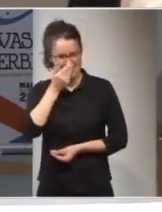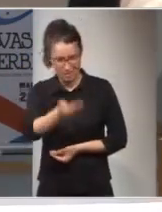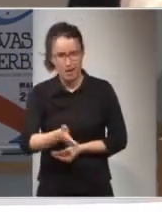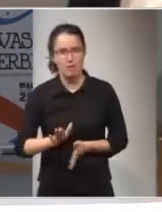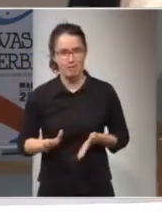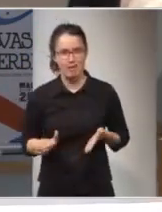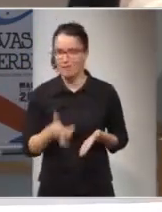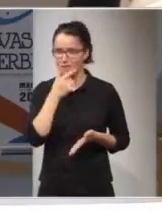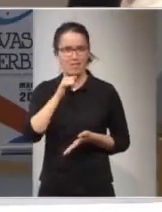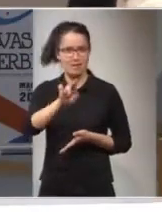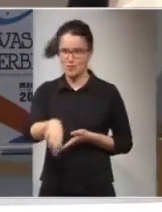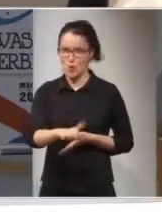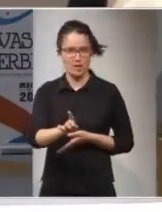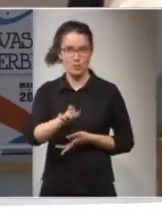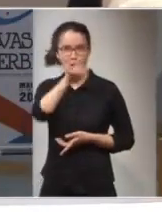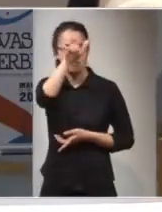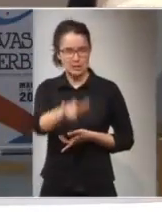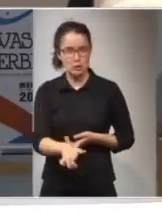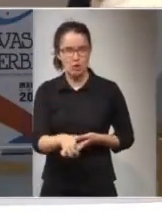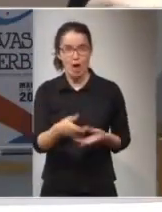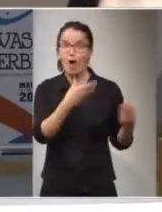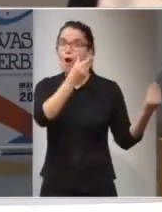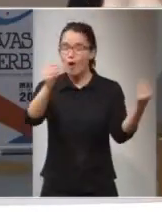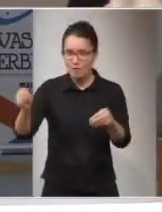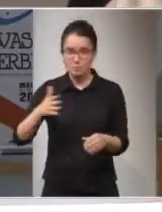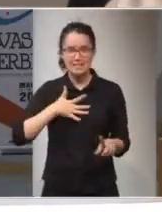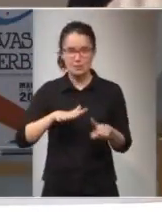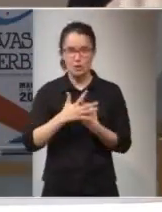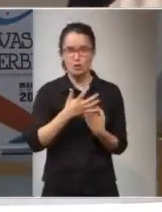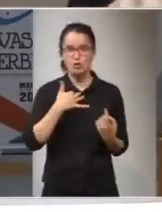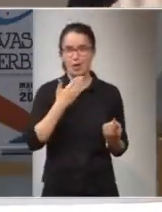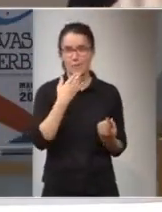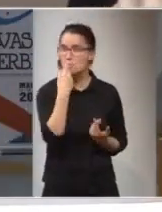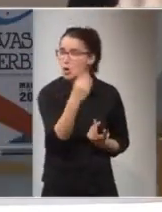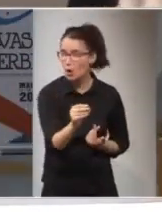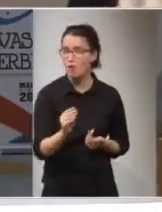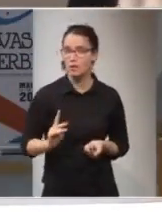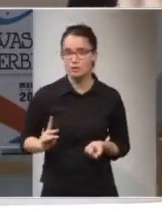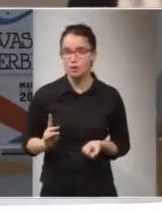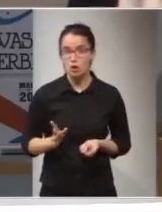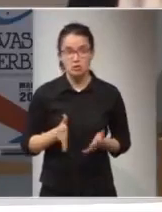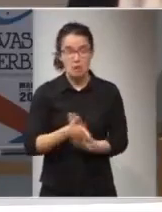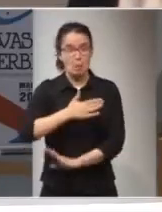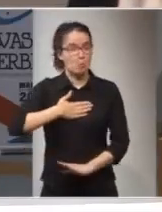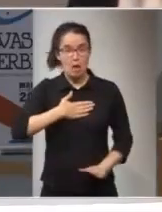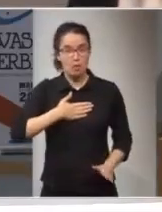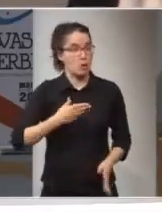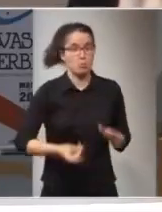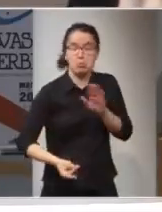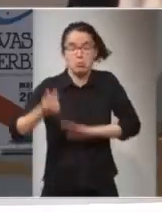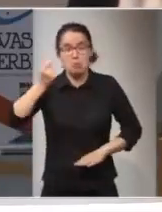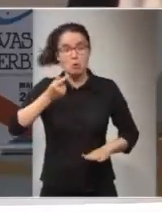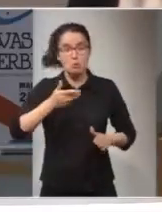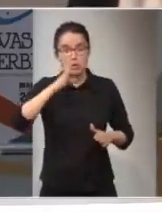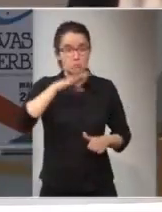no es fácil una persona, sobre todo jóvenes, en mi caso, por ejemplo, salí muy joven. no es por el placer, tomo una decisión de